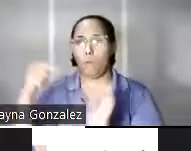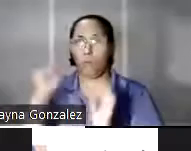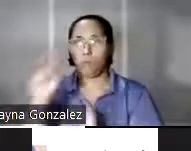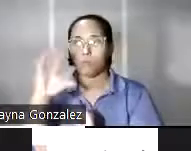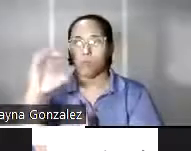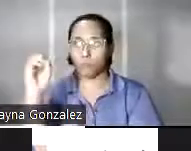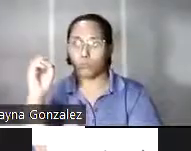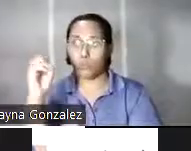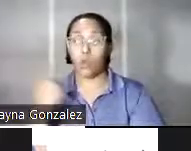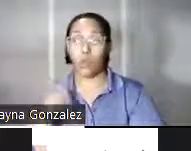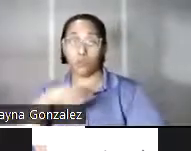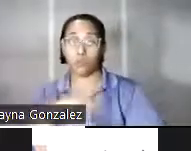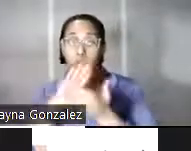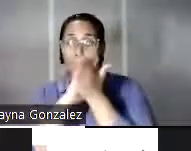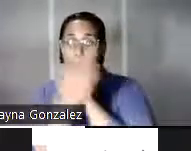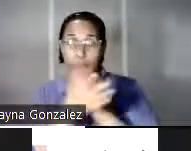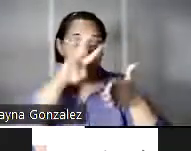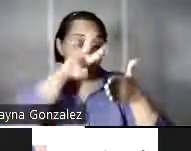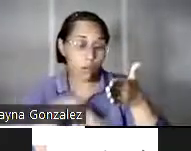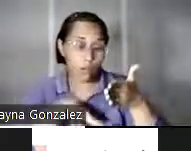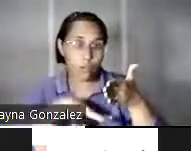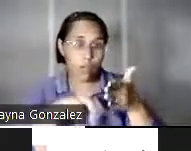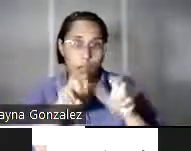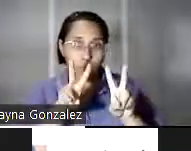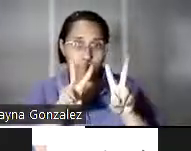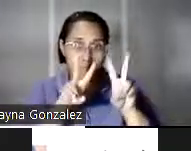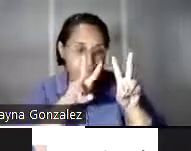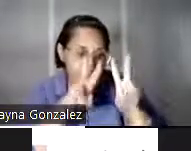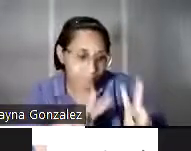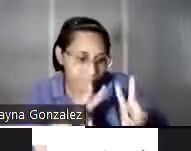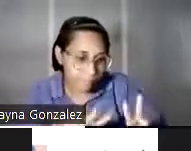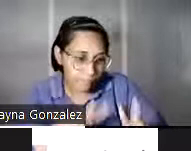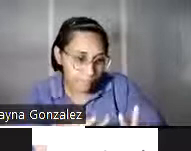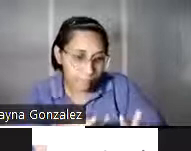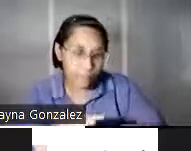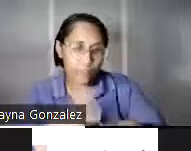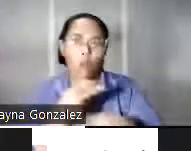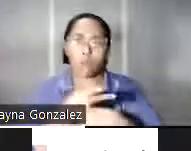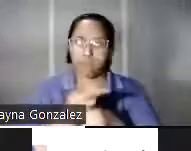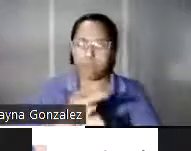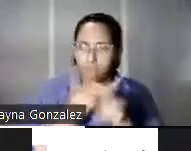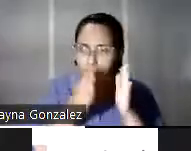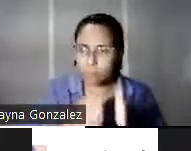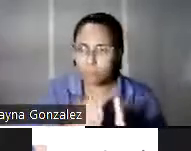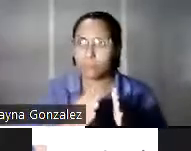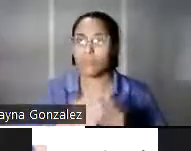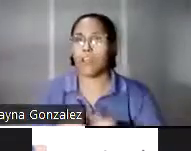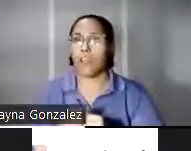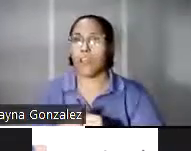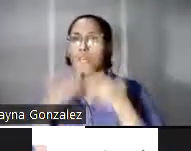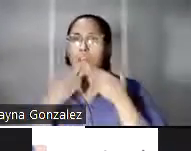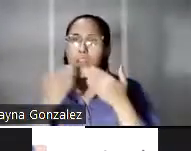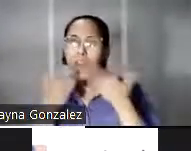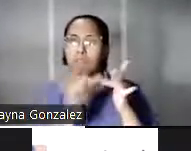convertido en lectores, espectadores y productores de contenidos gracias a la digitalidad.